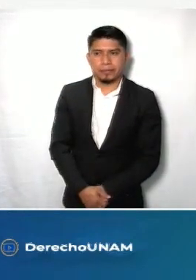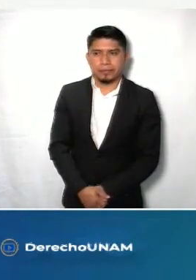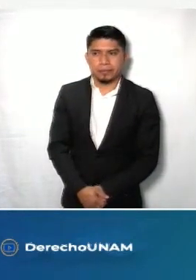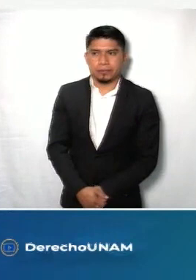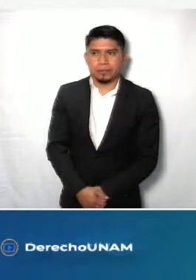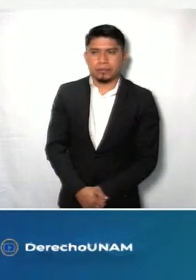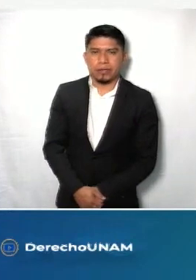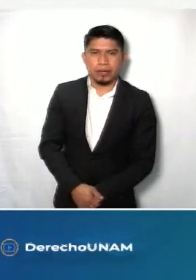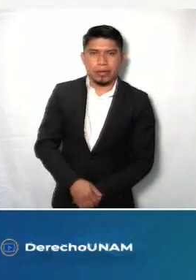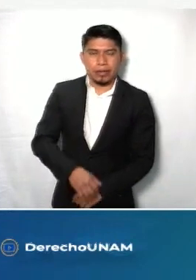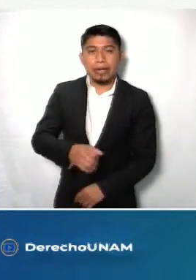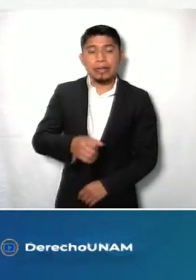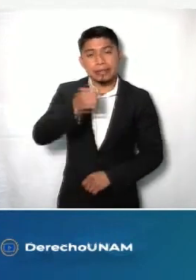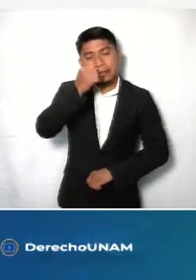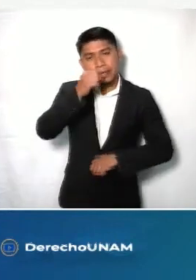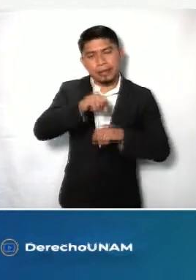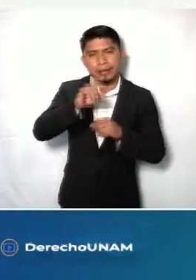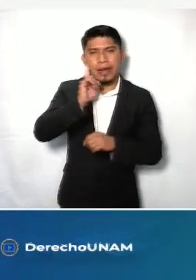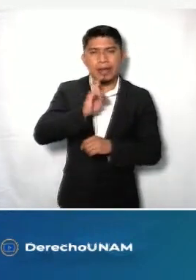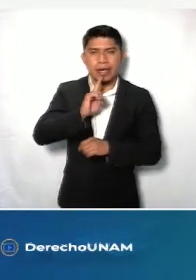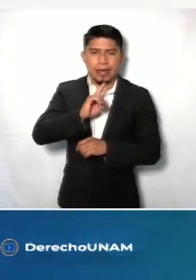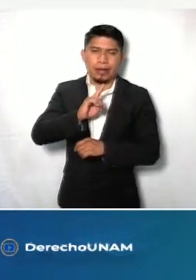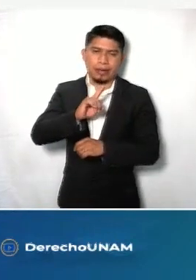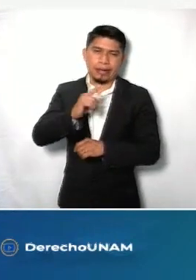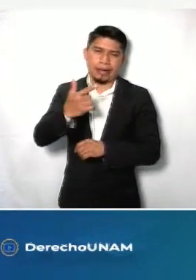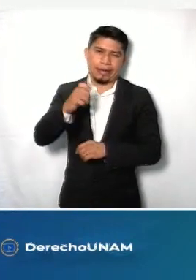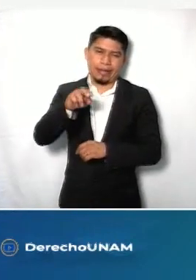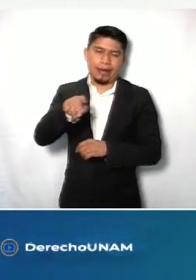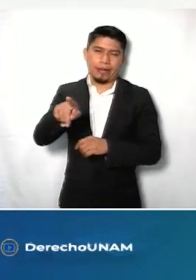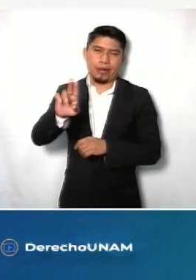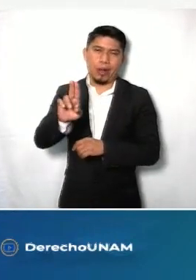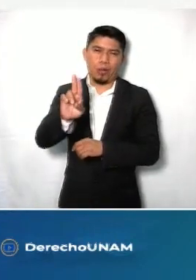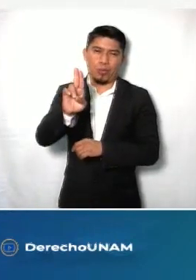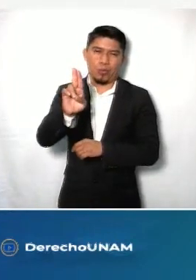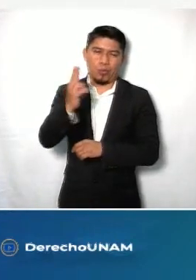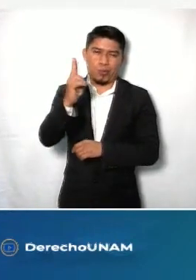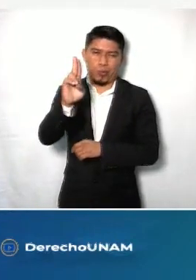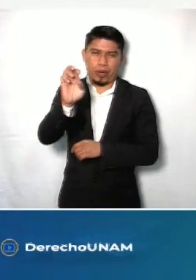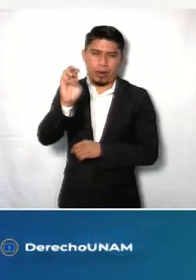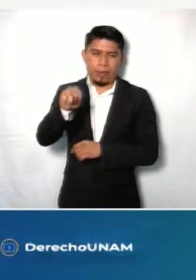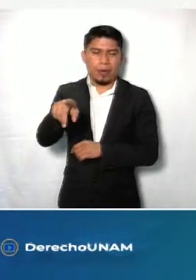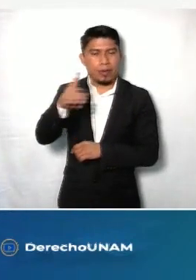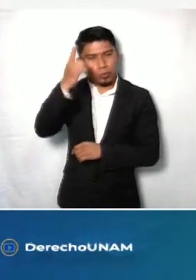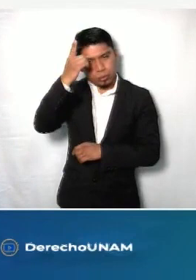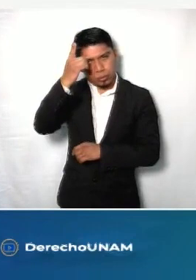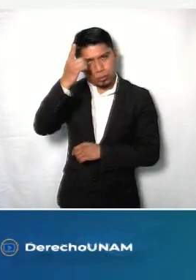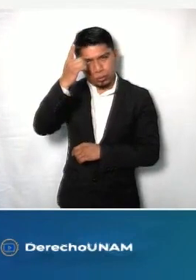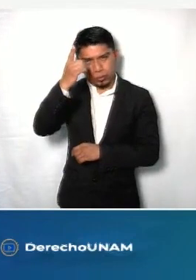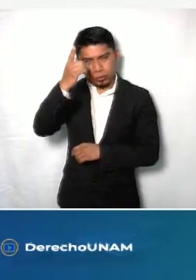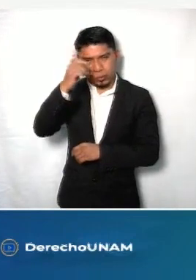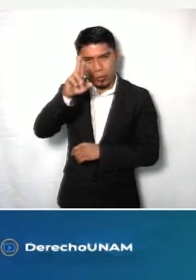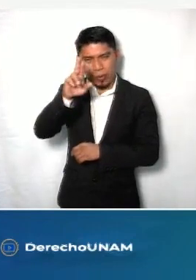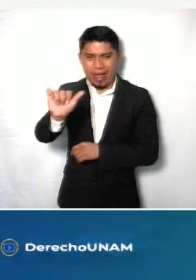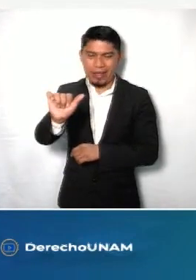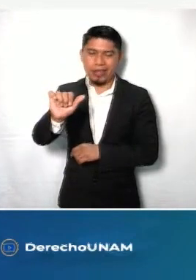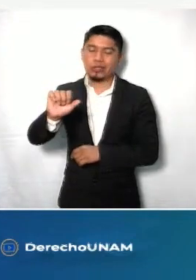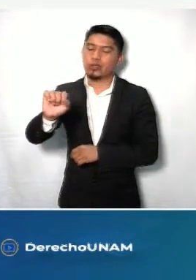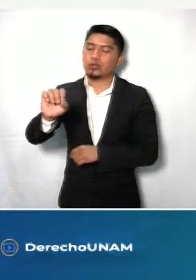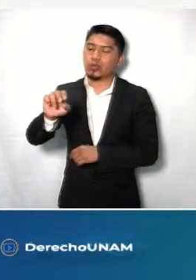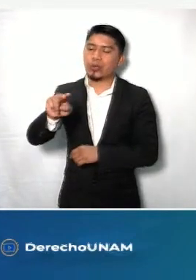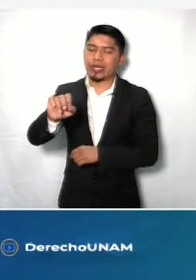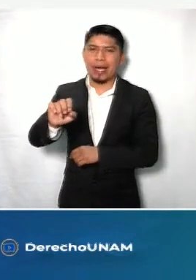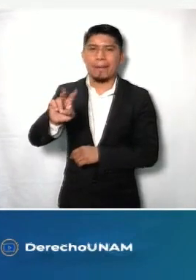La Secretaria General de la Facultad de Derecho de la Universidad Nacional Autónoma de México, la Dra. Sonia Venegas Álvarez.